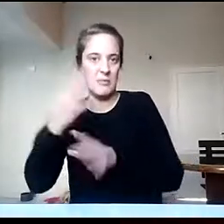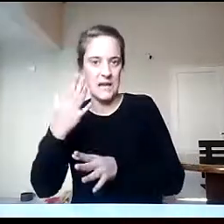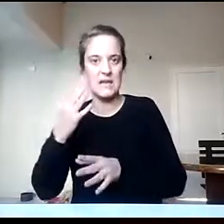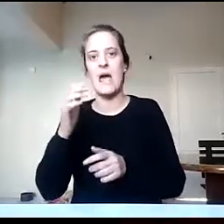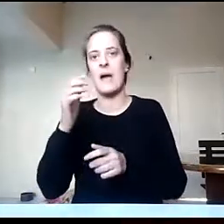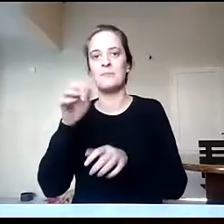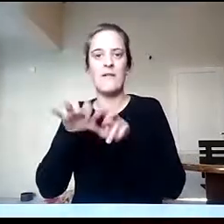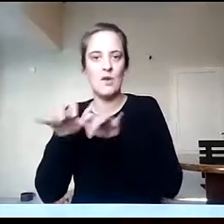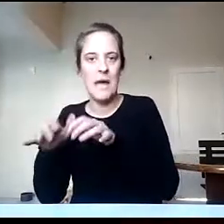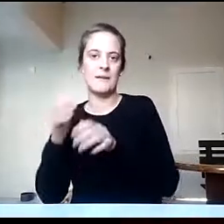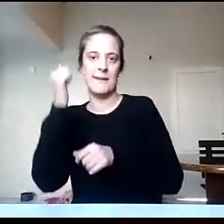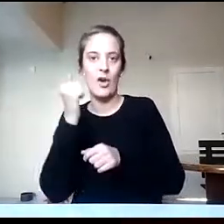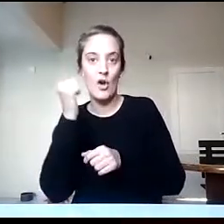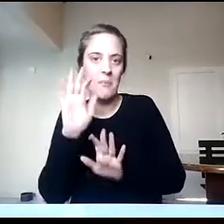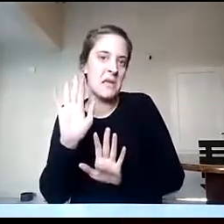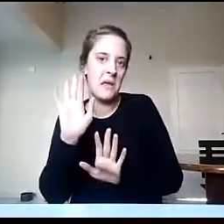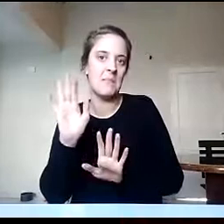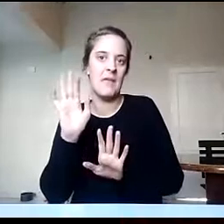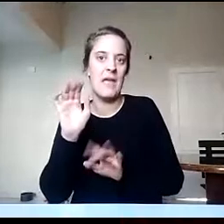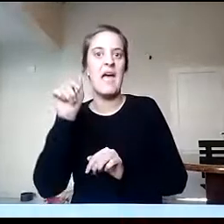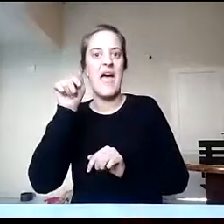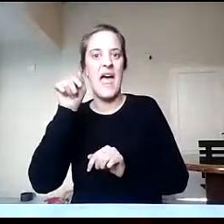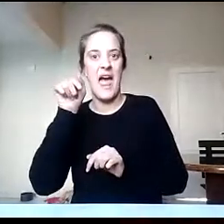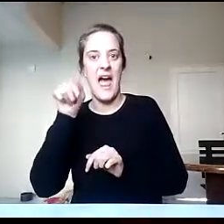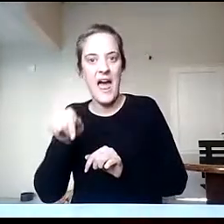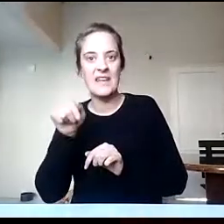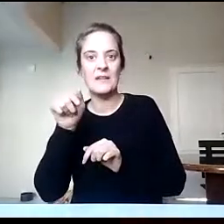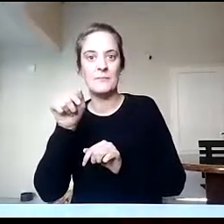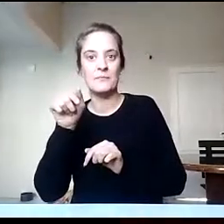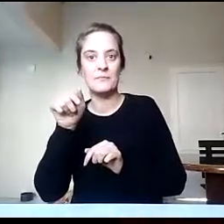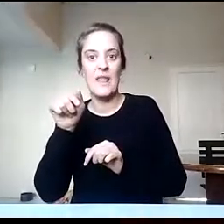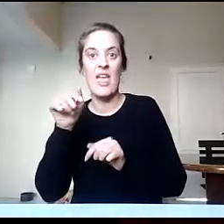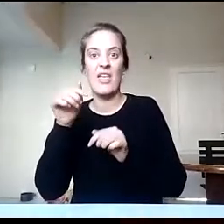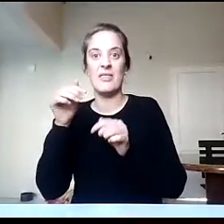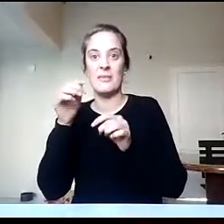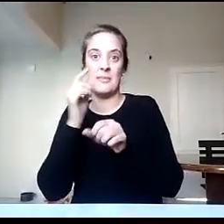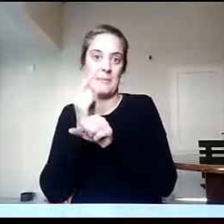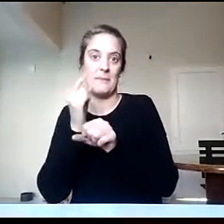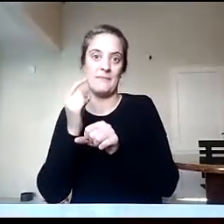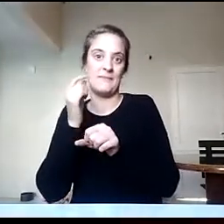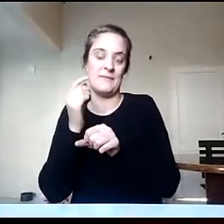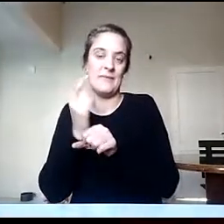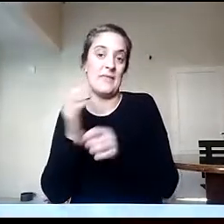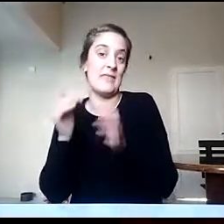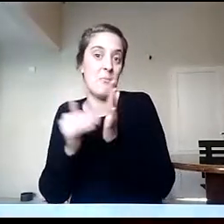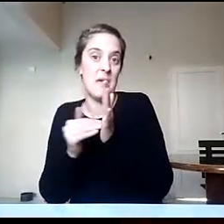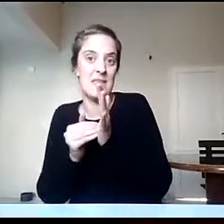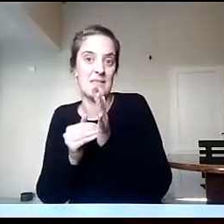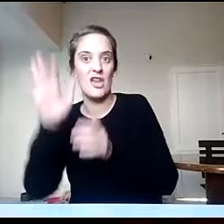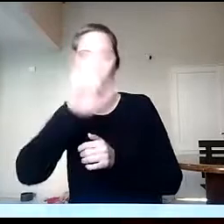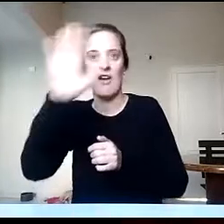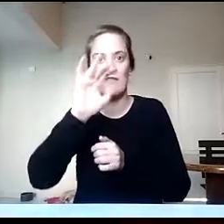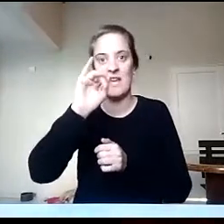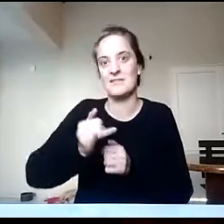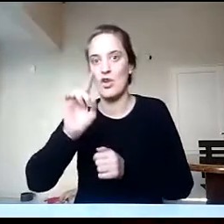han ido presentando en diferentes años, ¿sí? Porque la geografía, sin duda, es una ciencia social